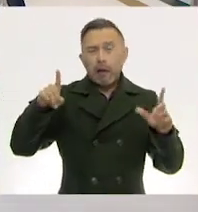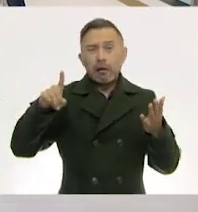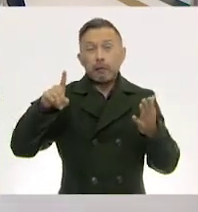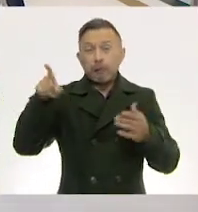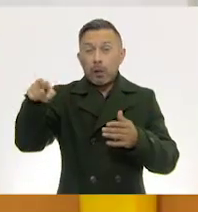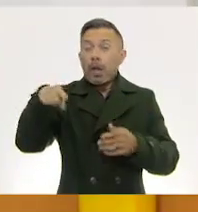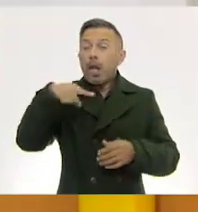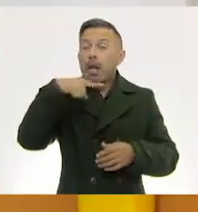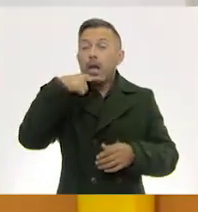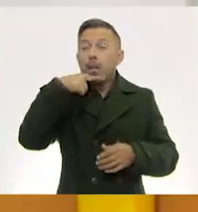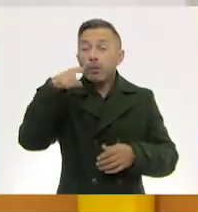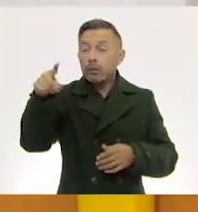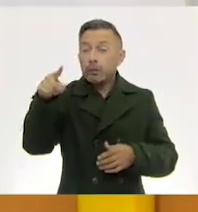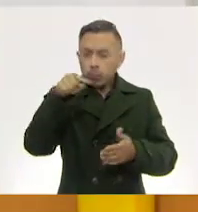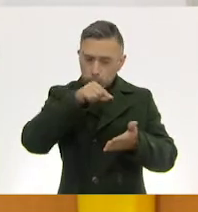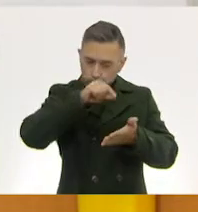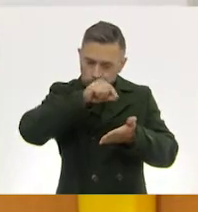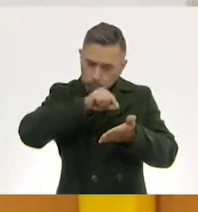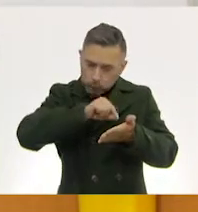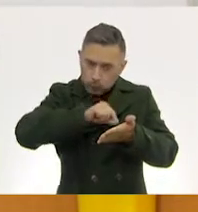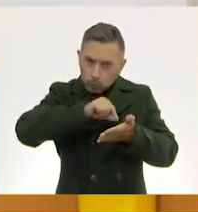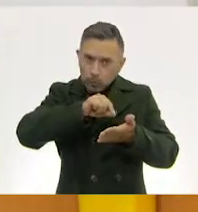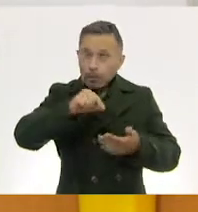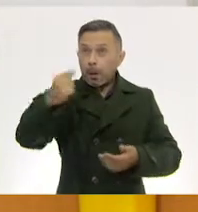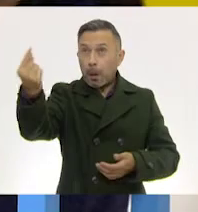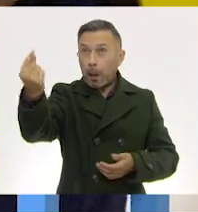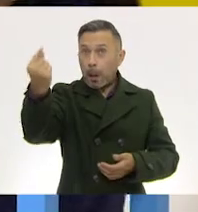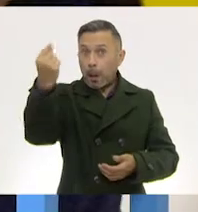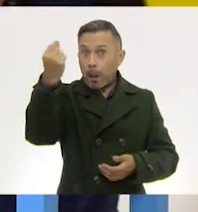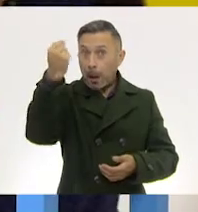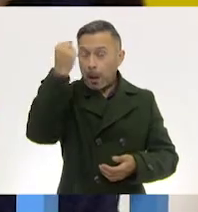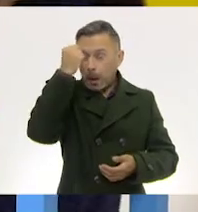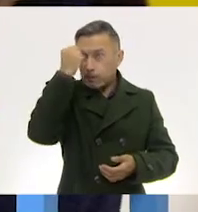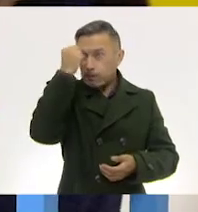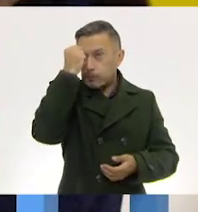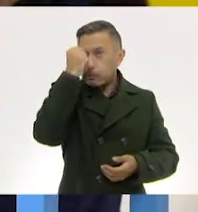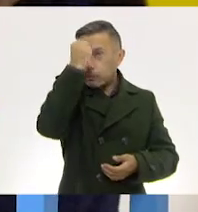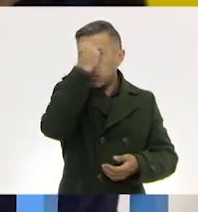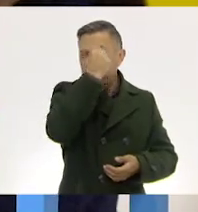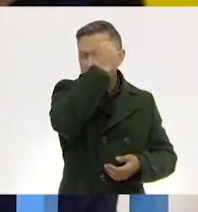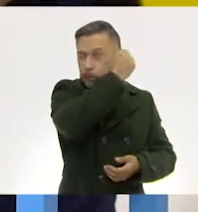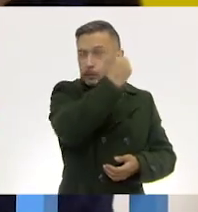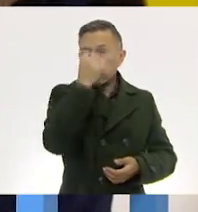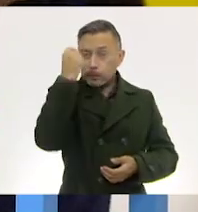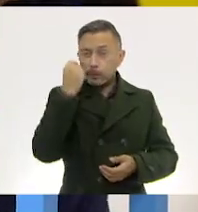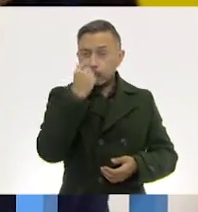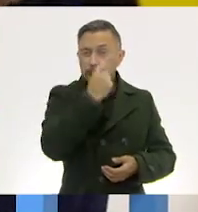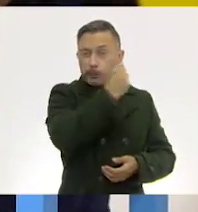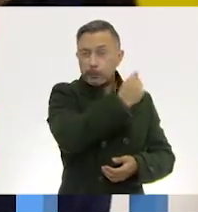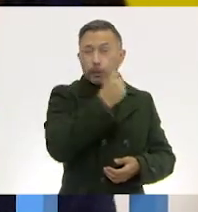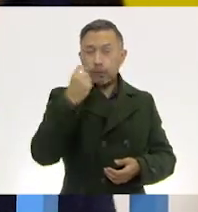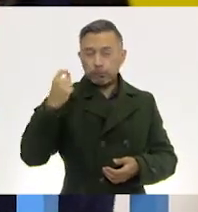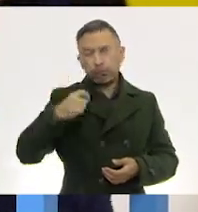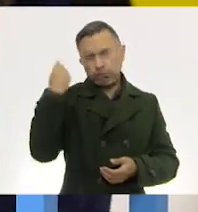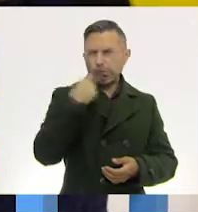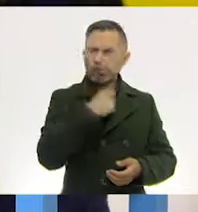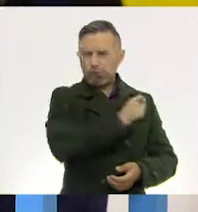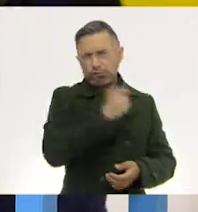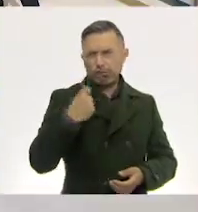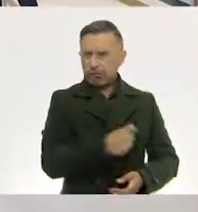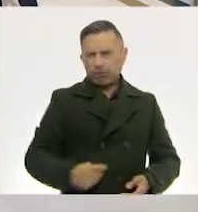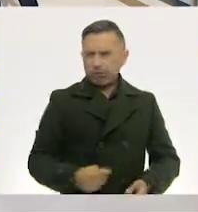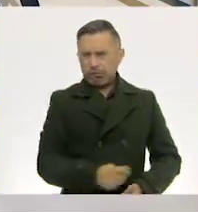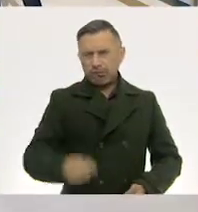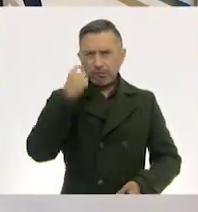La punta del lápiz hizo algunos trazos sobre ella de manera accidentada y